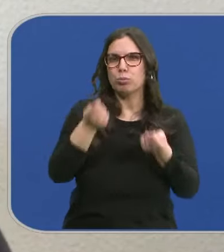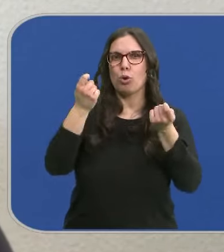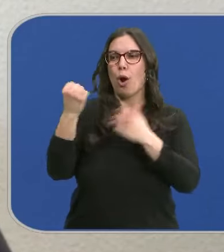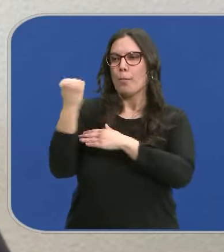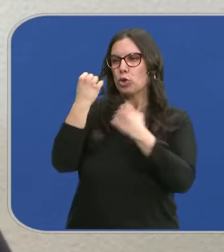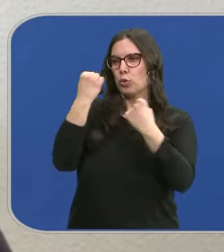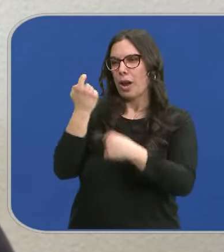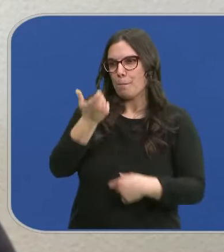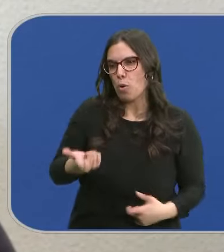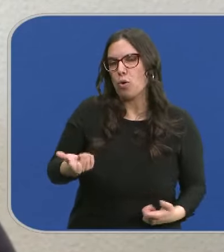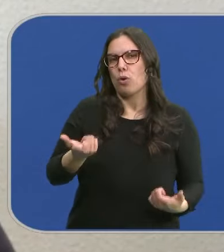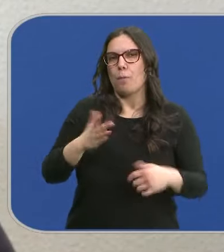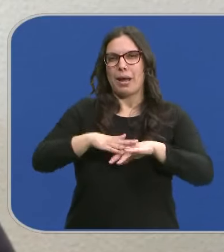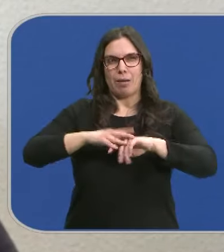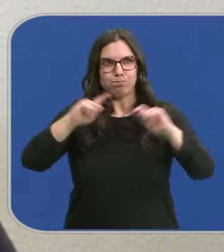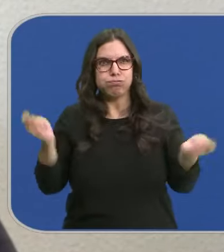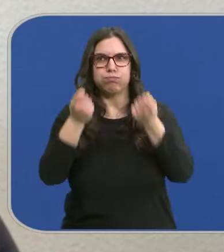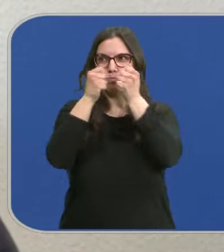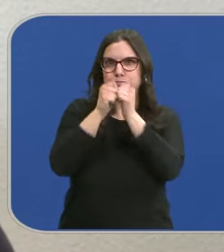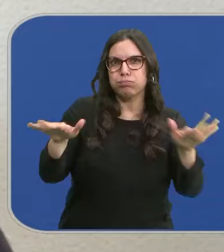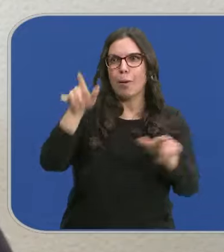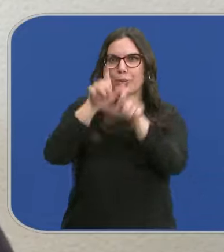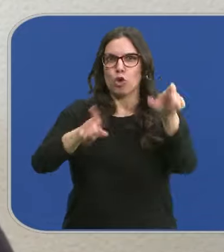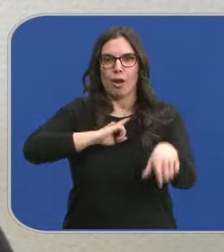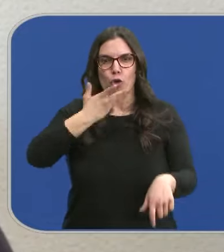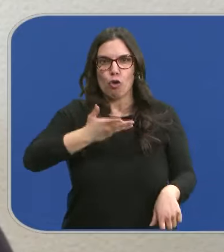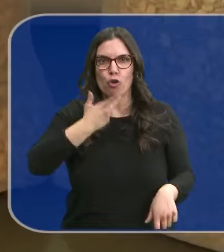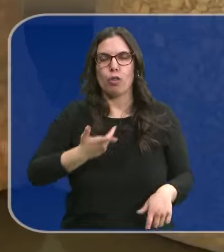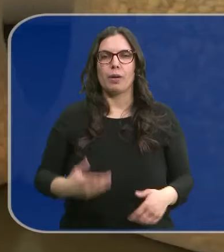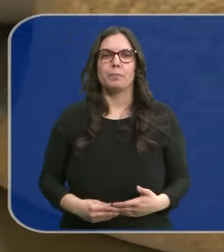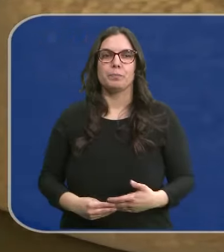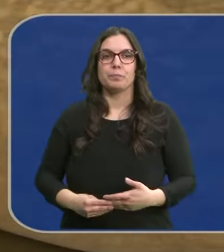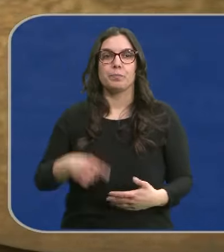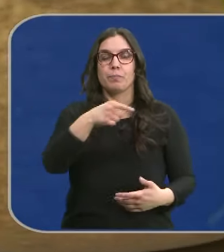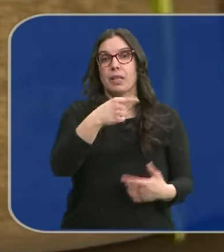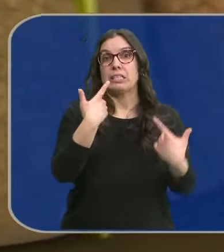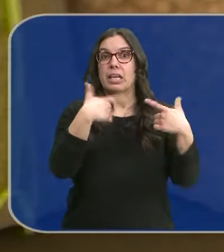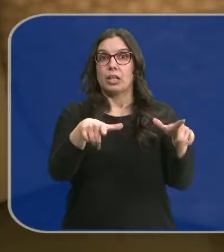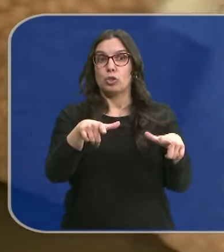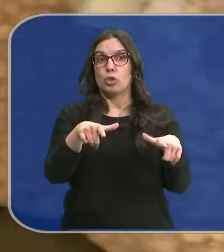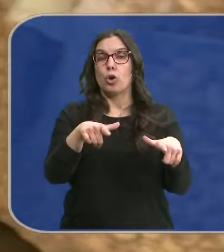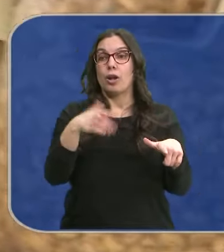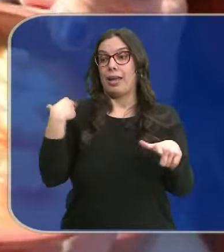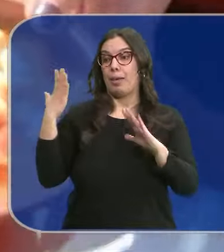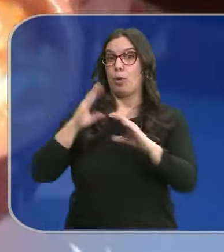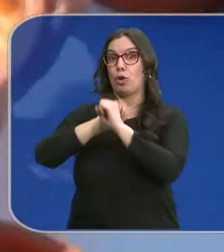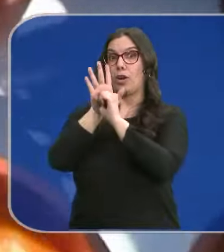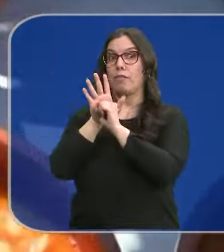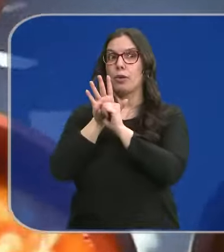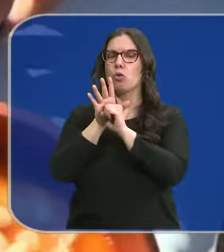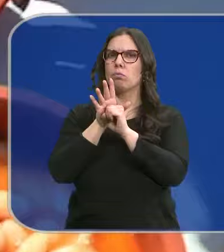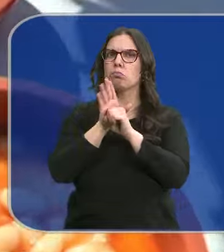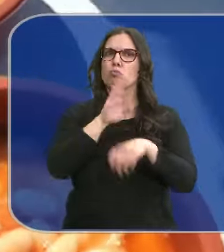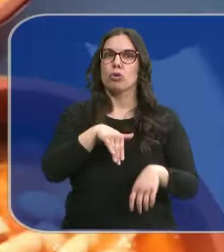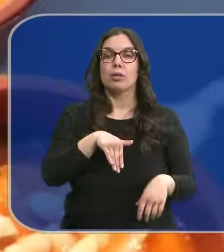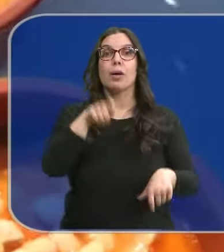apoyo institucional para promover nuestro producto entre el público. Es uno de los pocos sectores a los que le vino bien la pandemia. Se empezó a